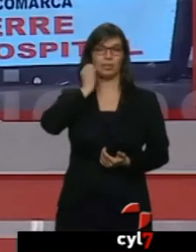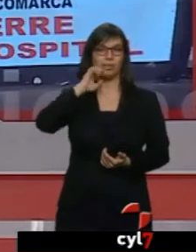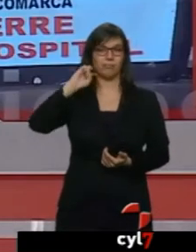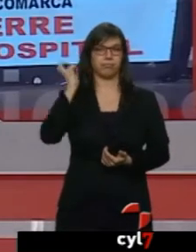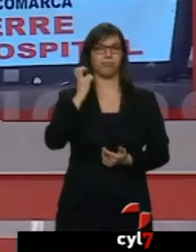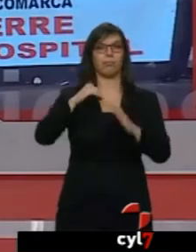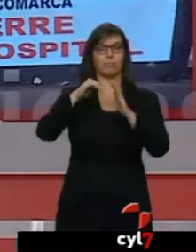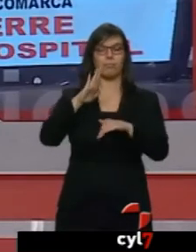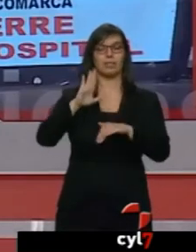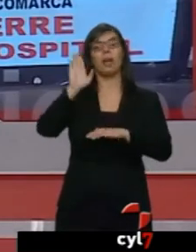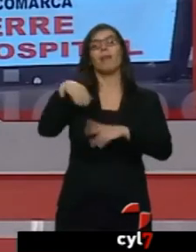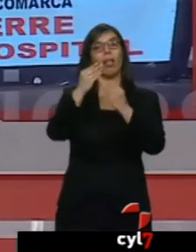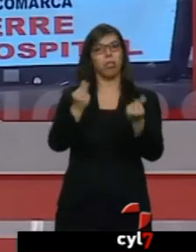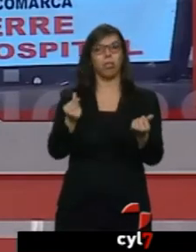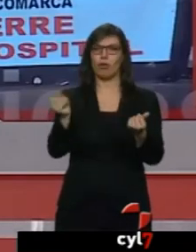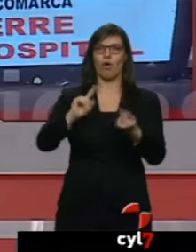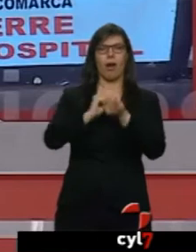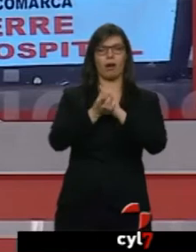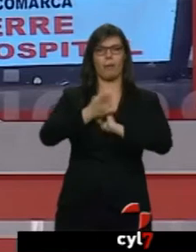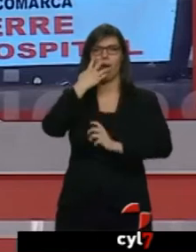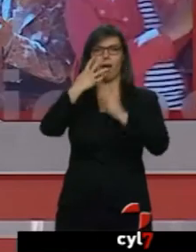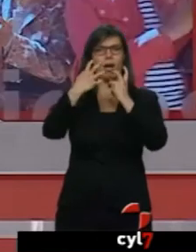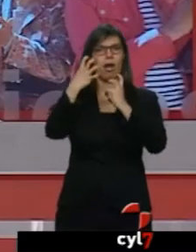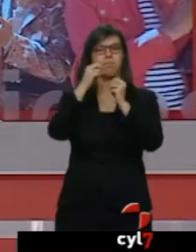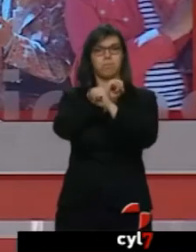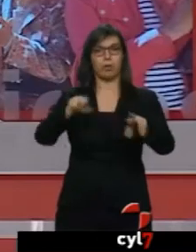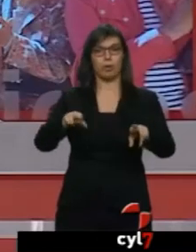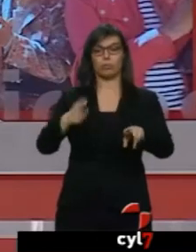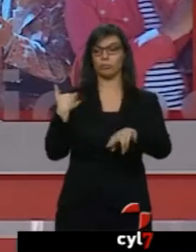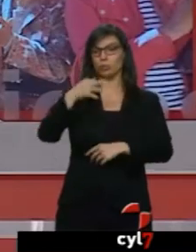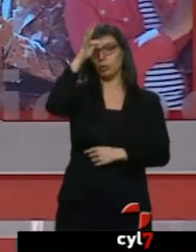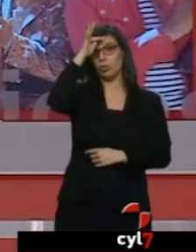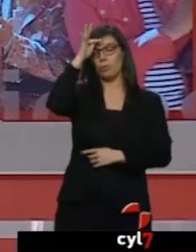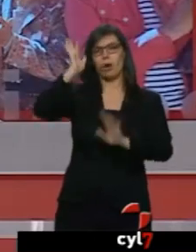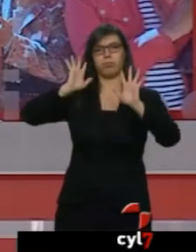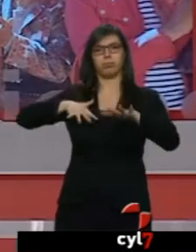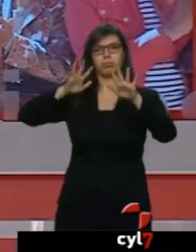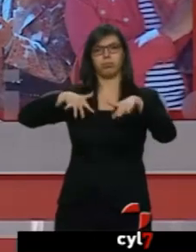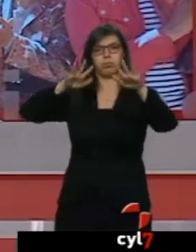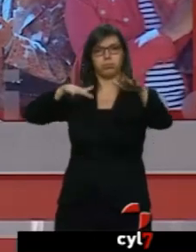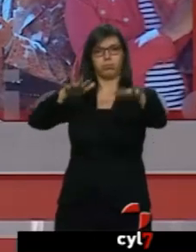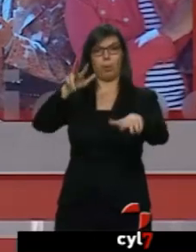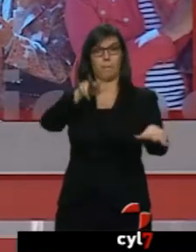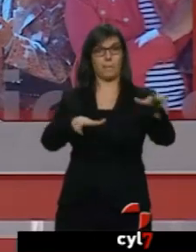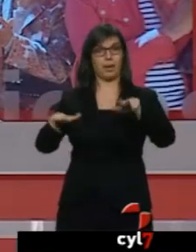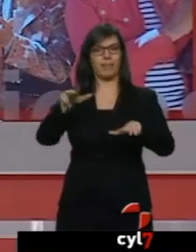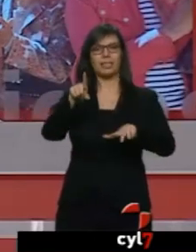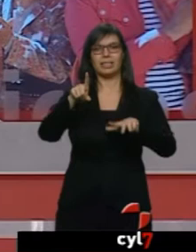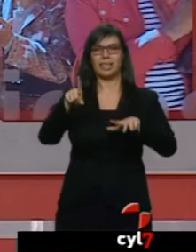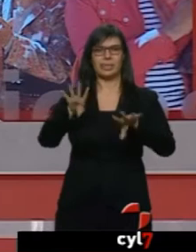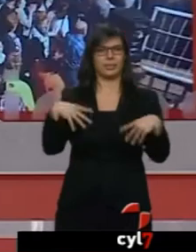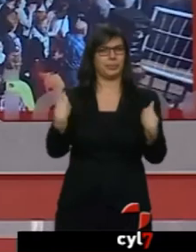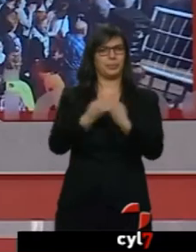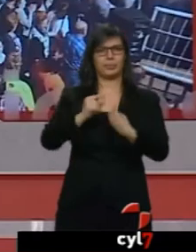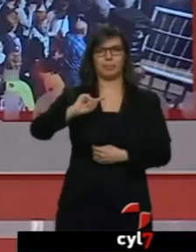Benavente y su comarca, se eleva. Este domingo la manifestación que ha recorrido las calles... ...ha sido la más multitudinaria de las celebradas